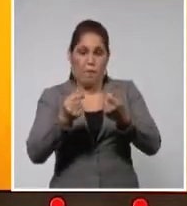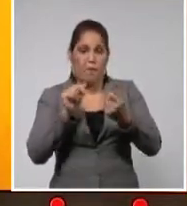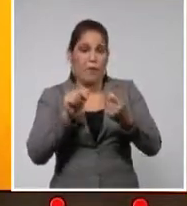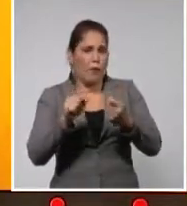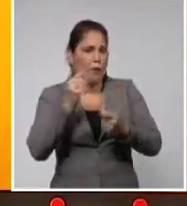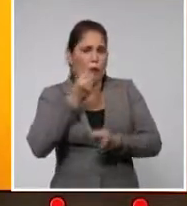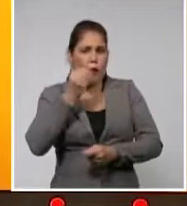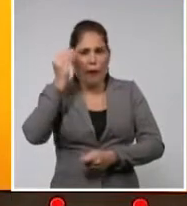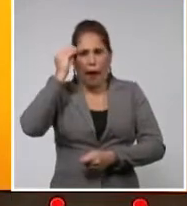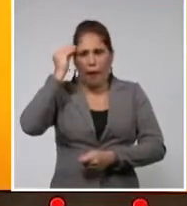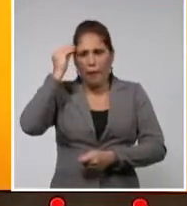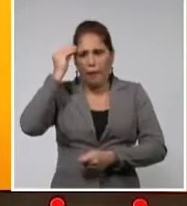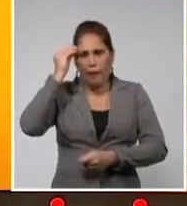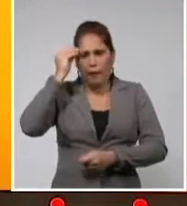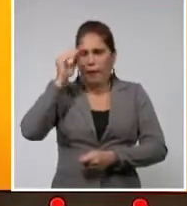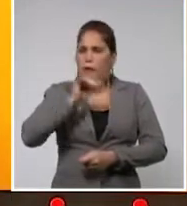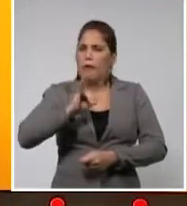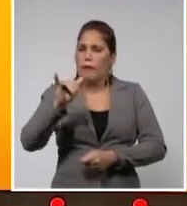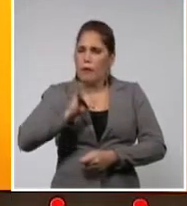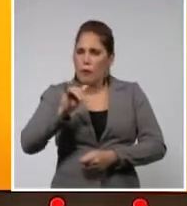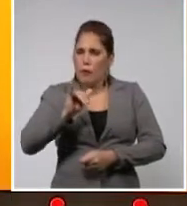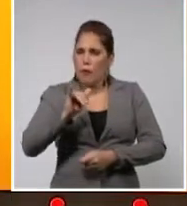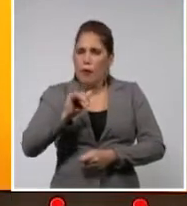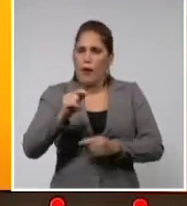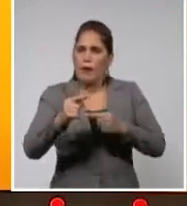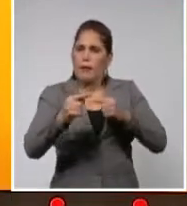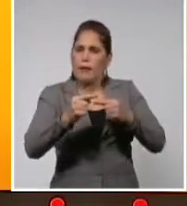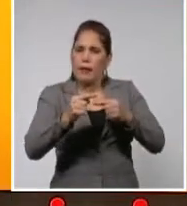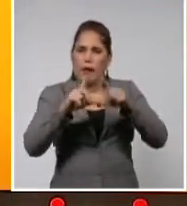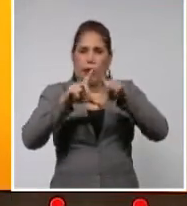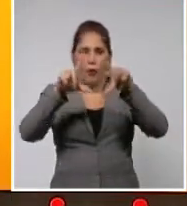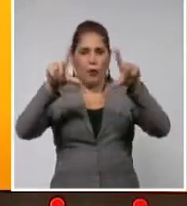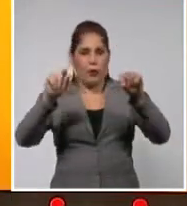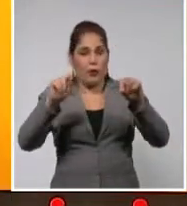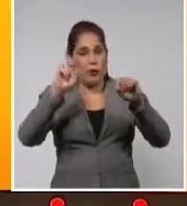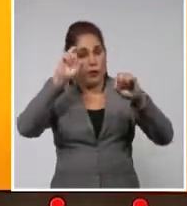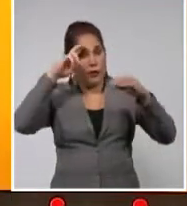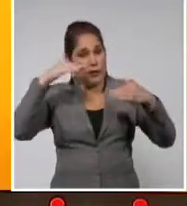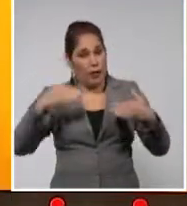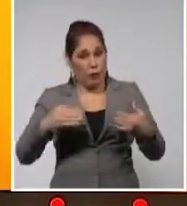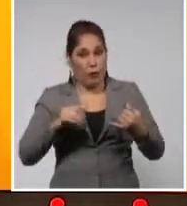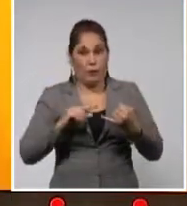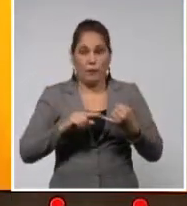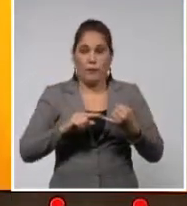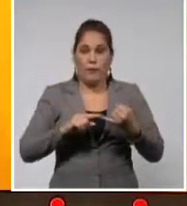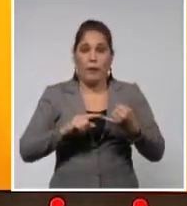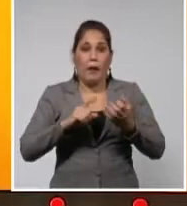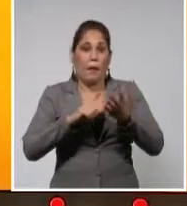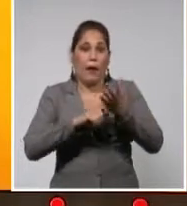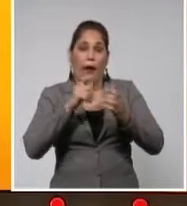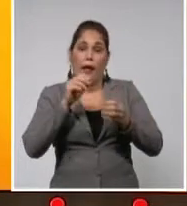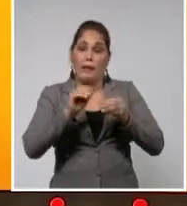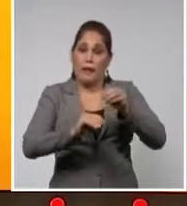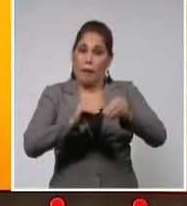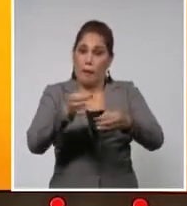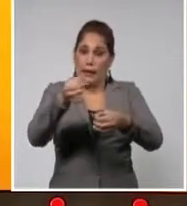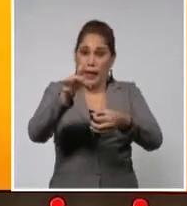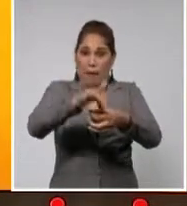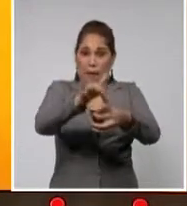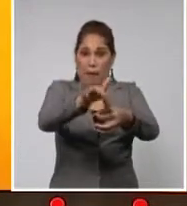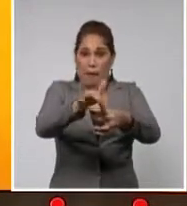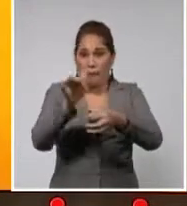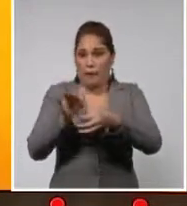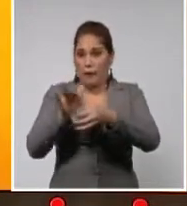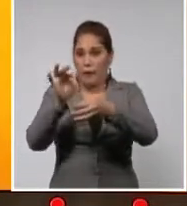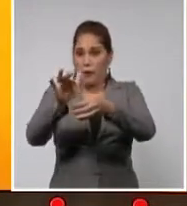aprender, o sea, nos serían también bien cercanos conceptos como una salud, paletización de semillas, o despliegue